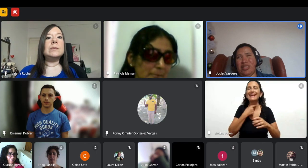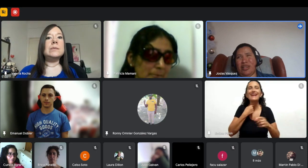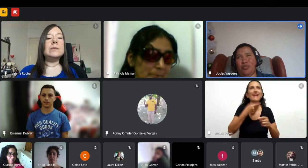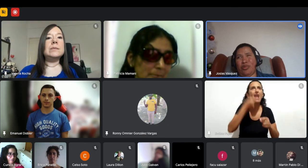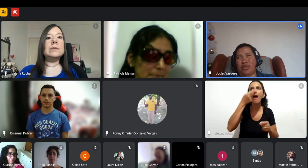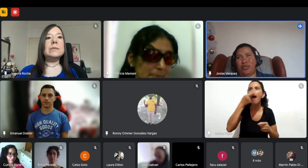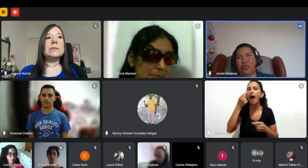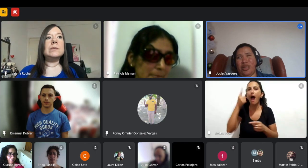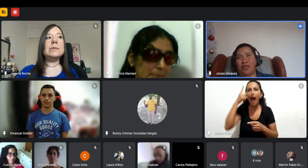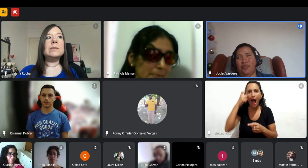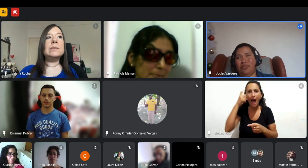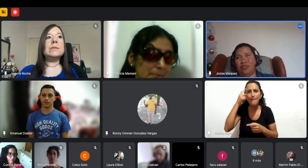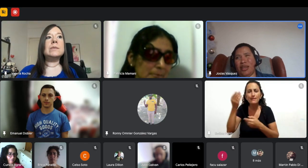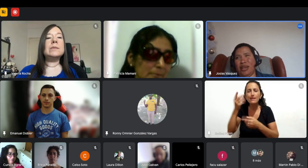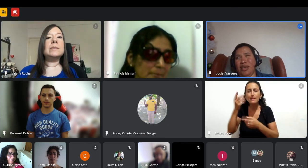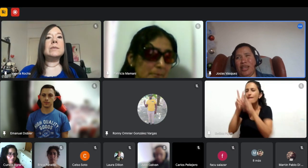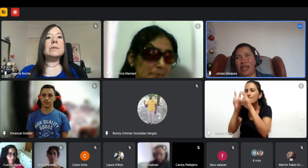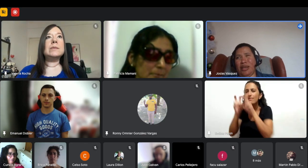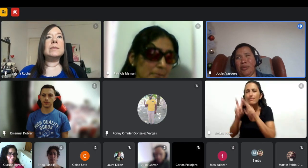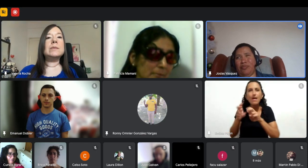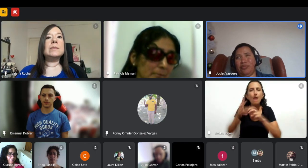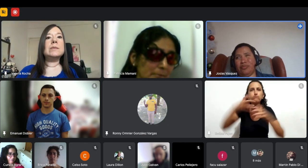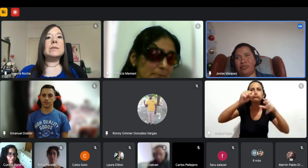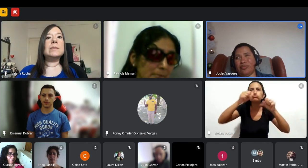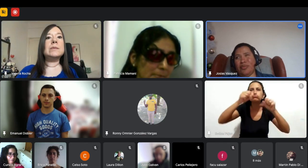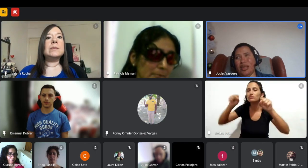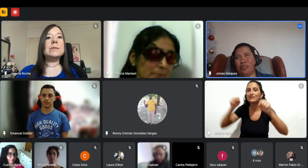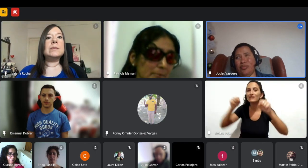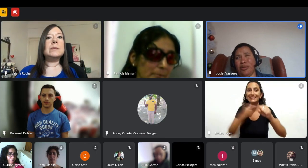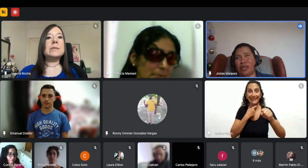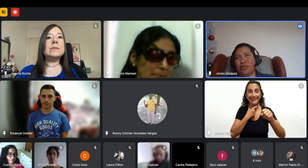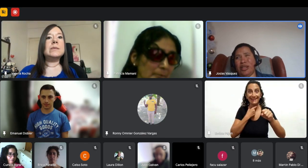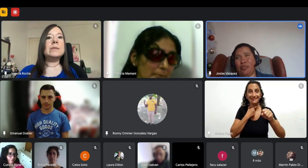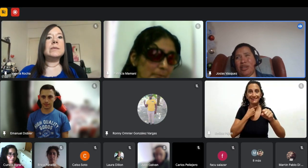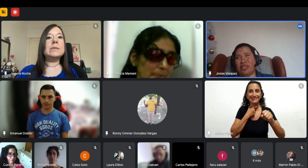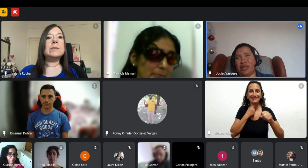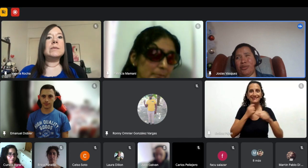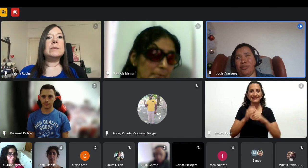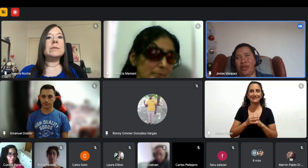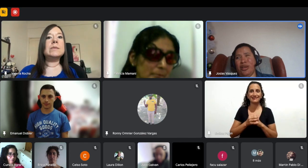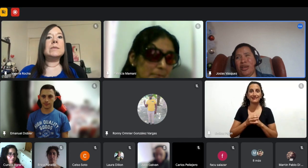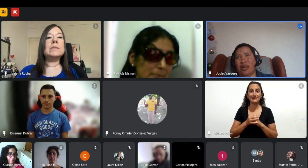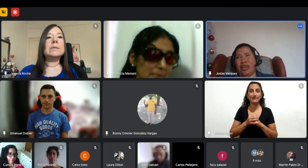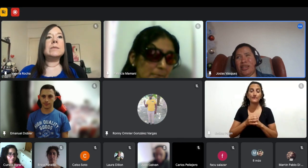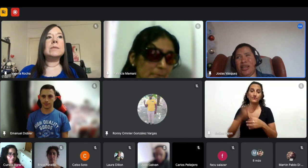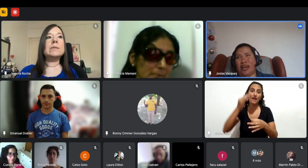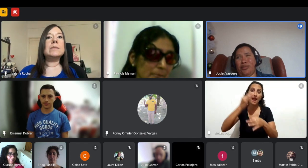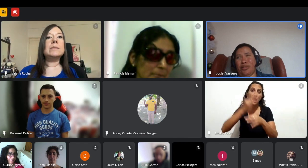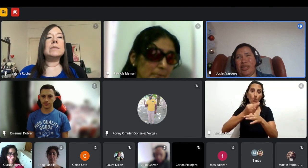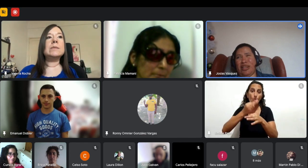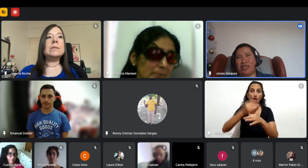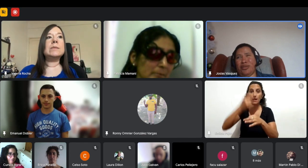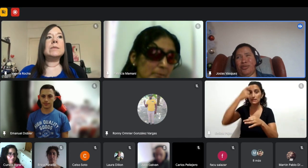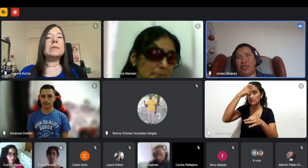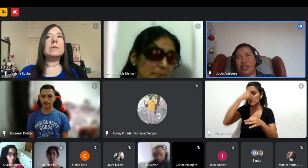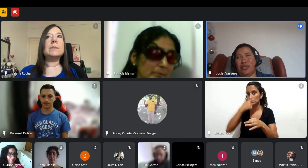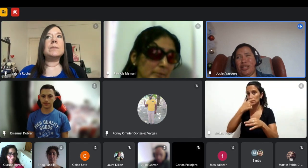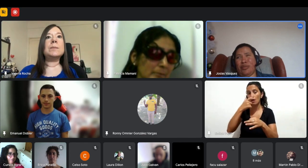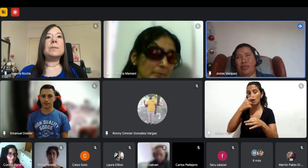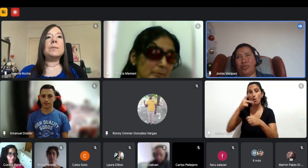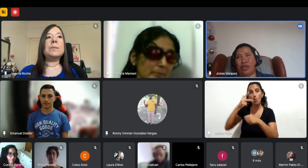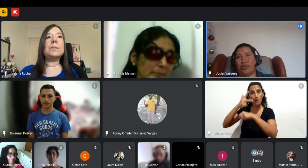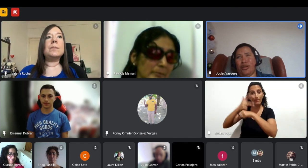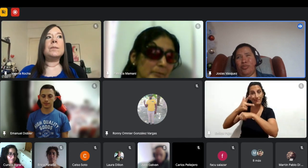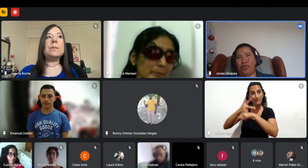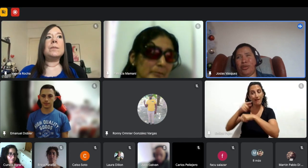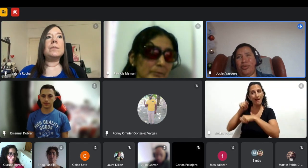por investigar por descubrir y bueno en la escuela para ciegos de acá de guatemala en ese entonces